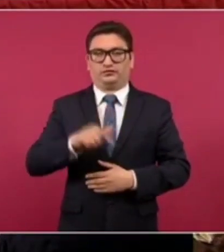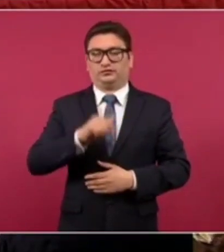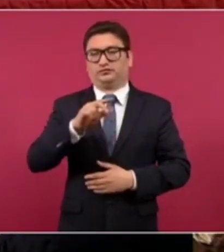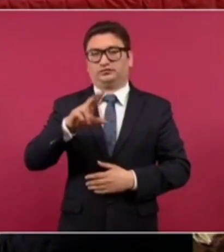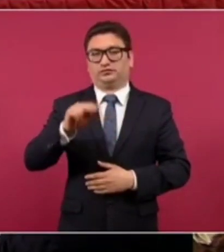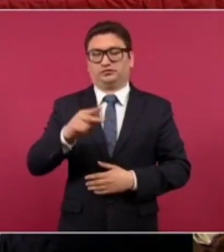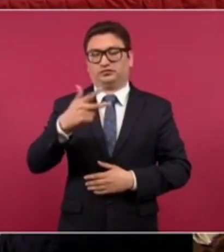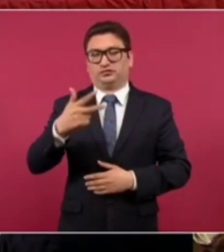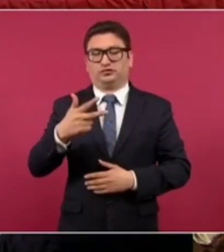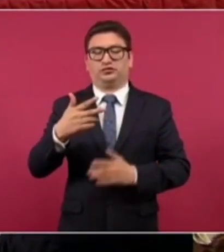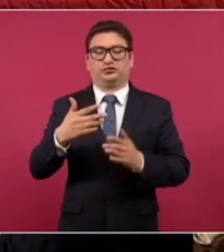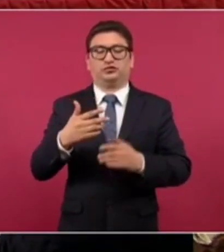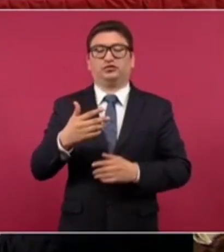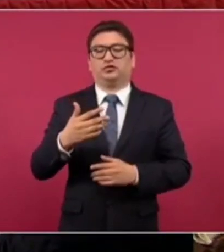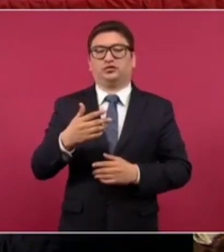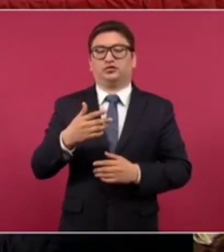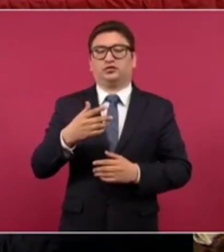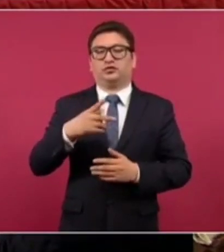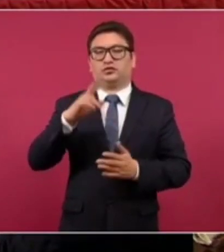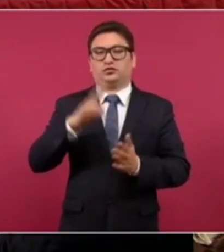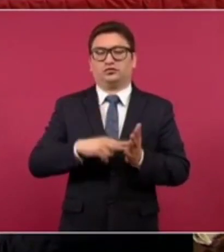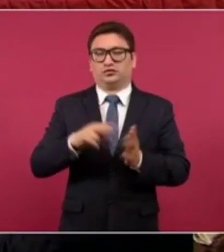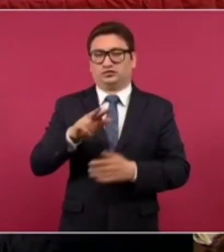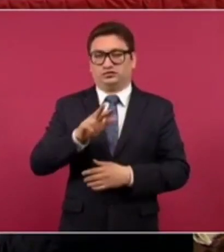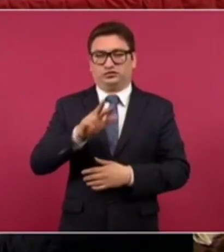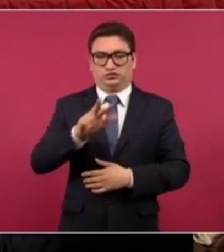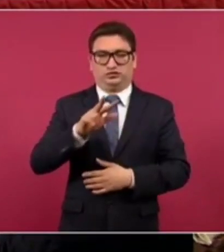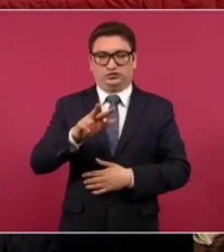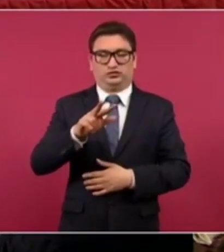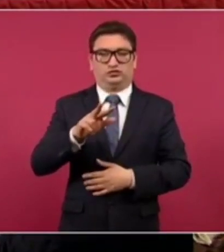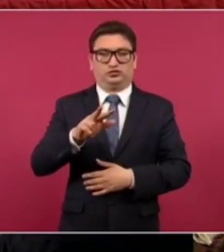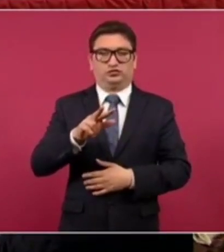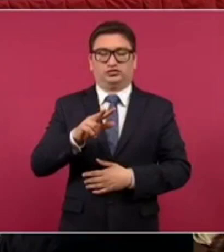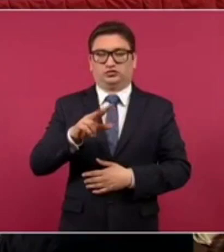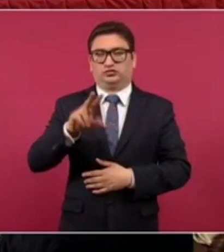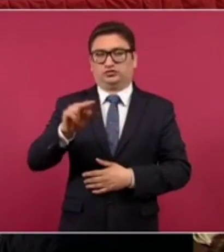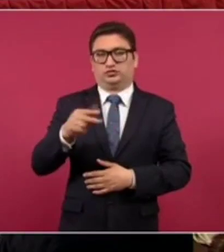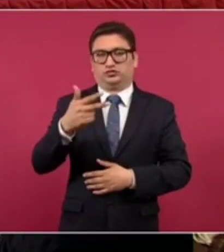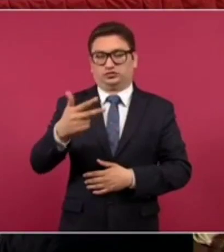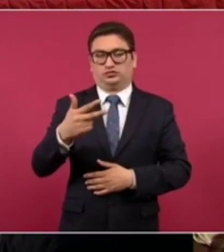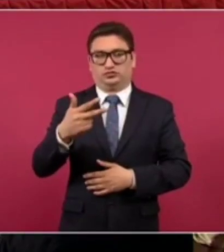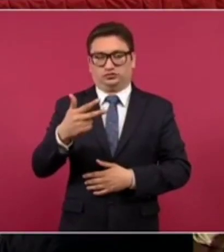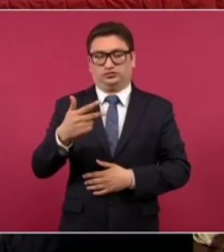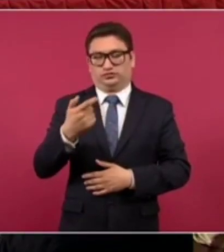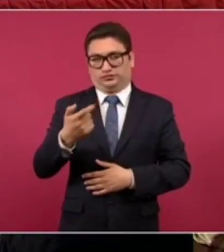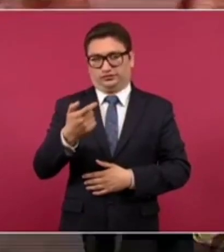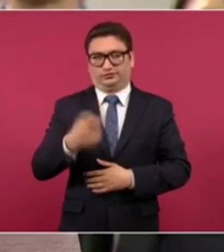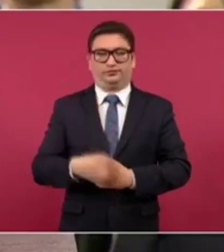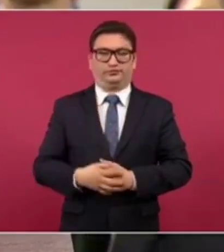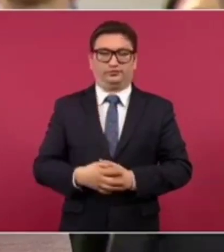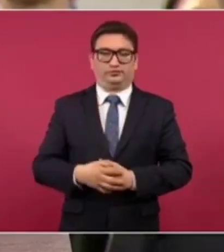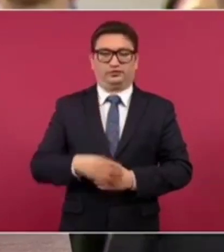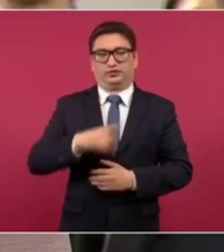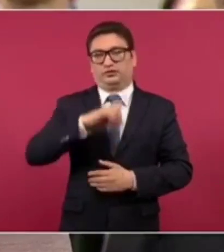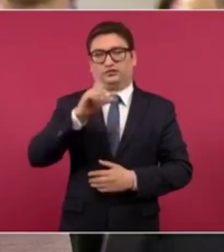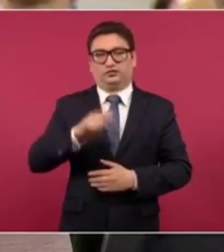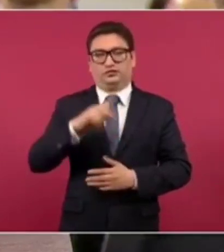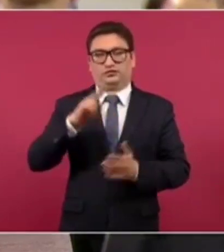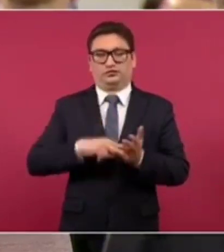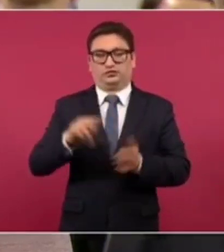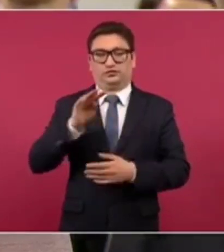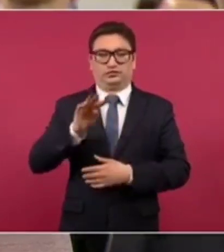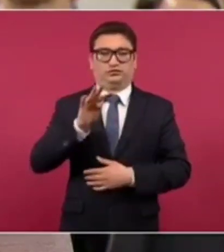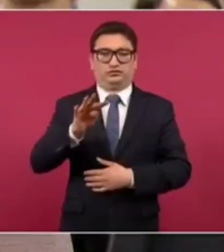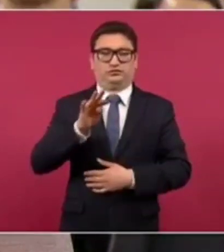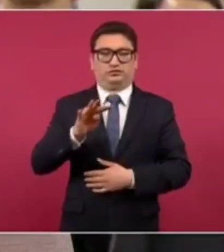amanecemos con… para el 2018 amanecemos con 88 pesos. Ya para el 2019,